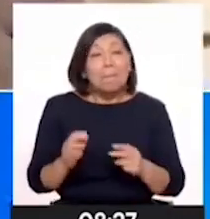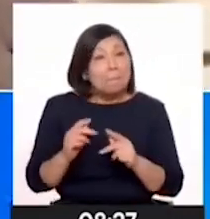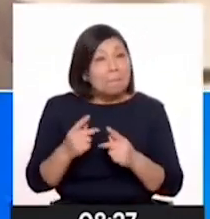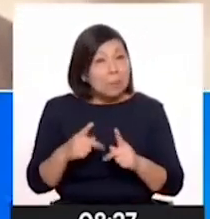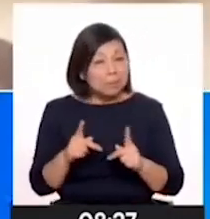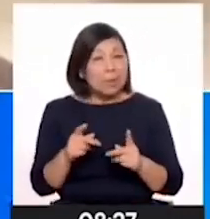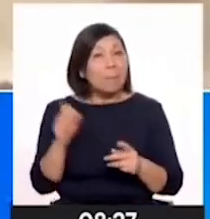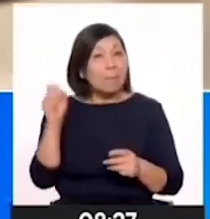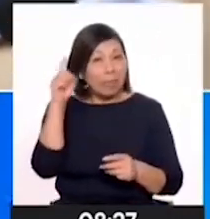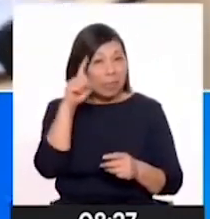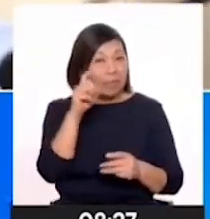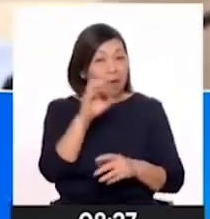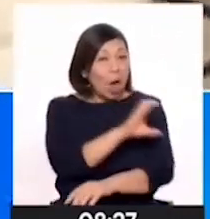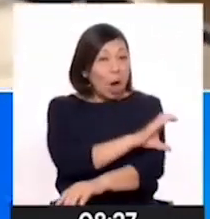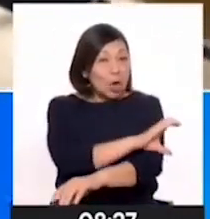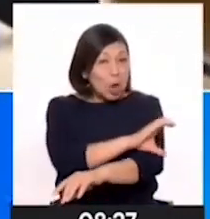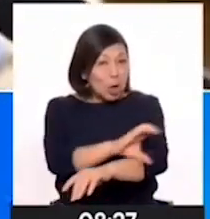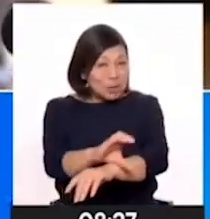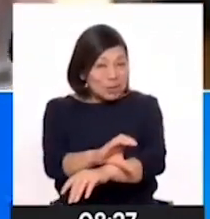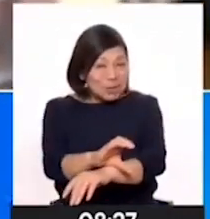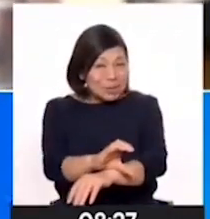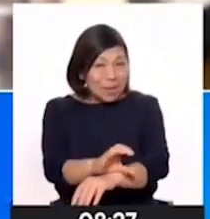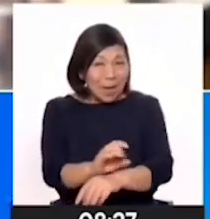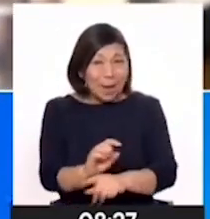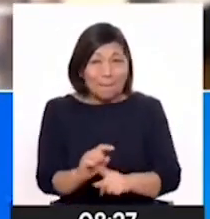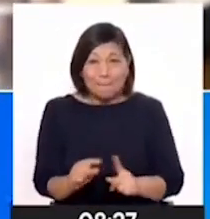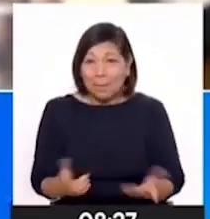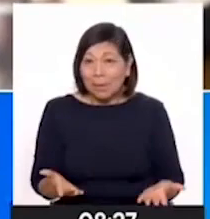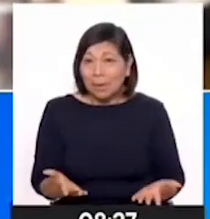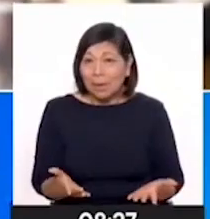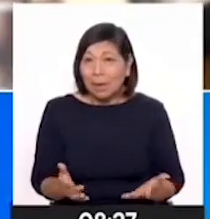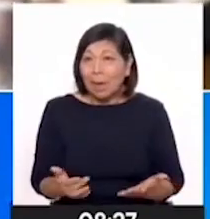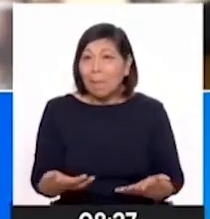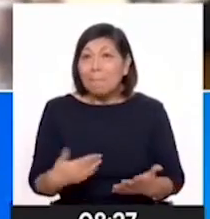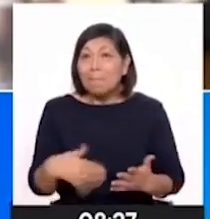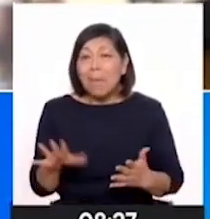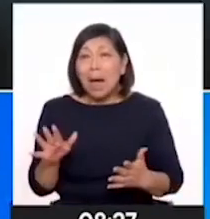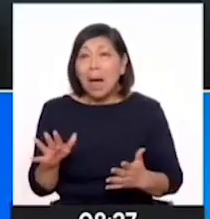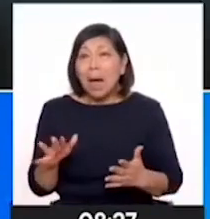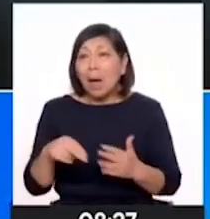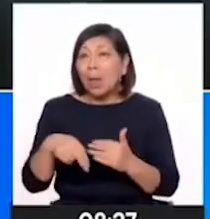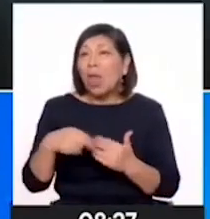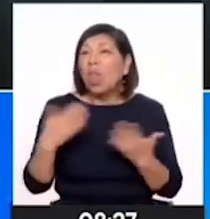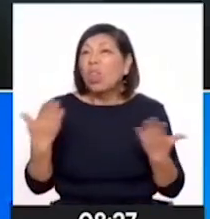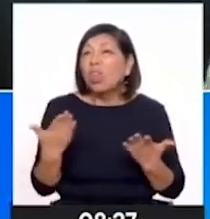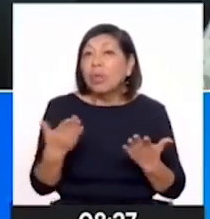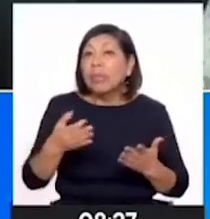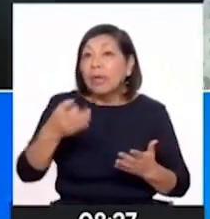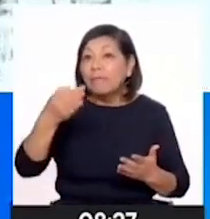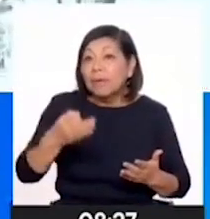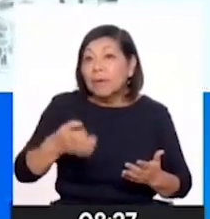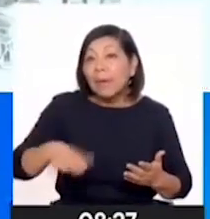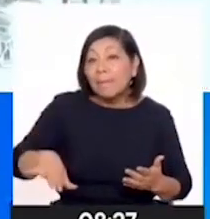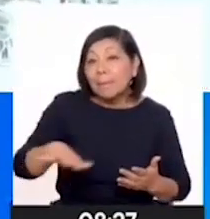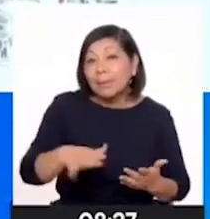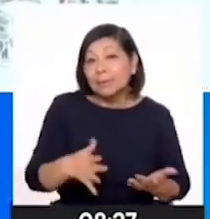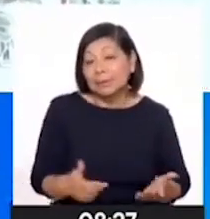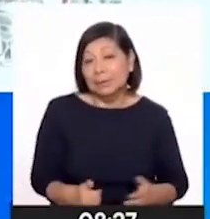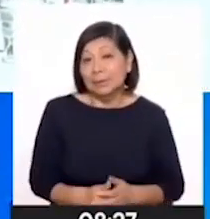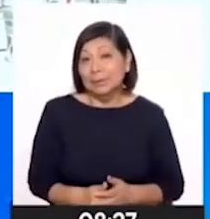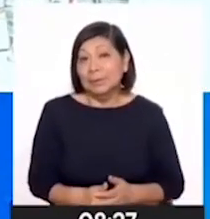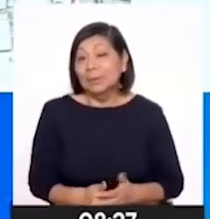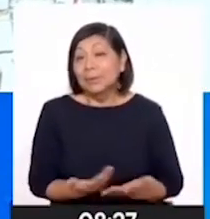los puntos críticos de la costa, ¿no? Y no han priorizado los puntos críticos de la zona alta, de donde viene verdaderamente el desastre.